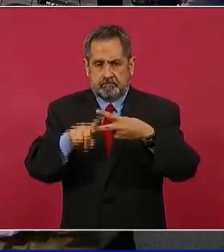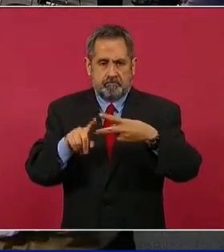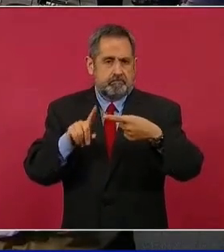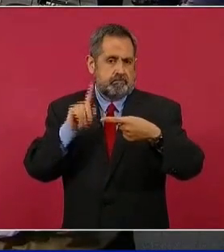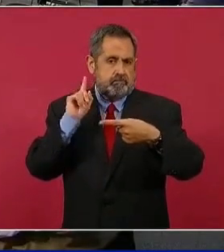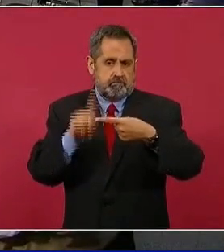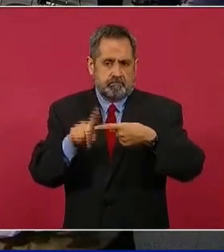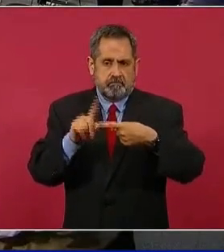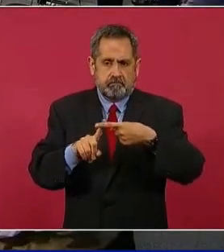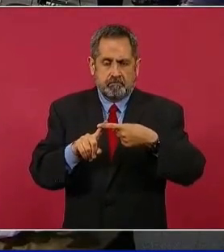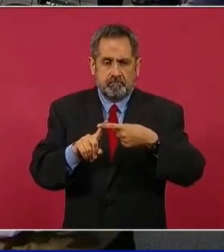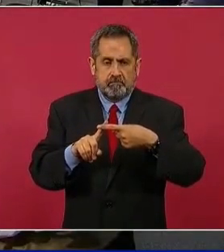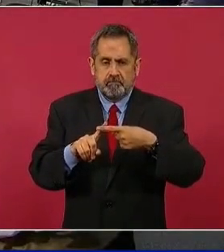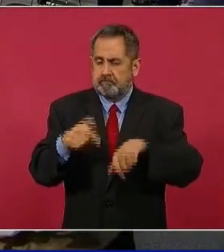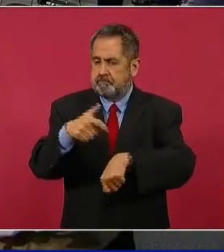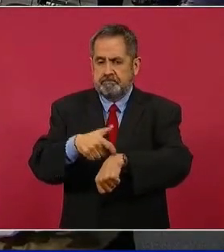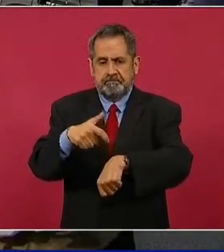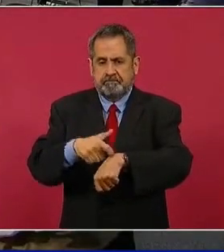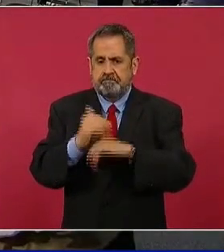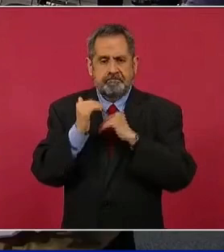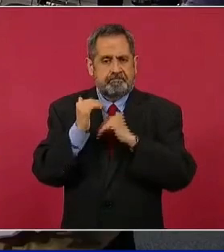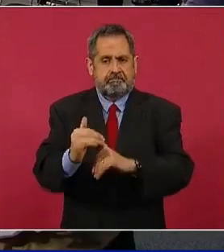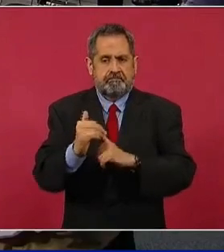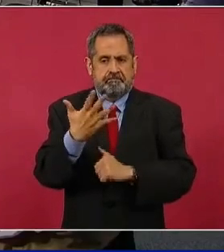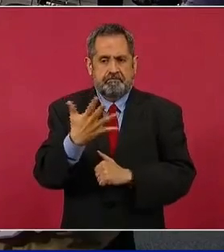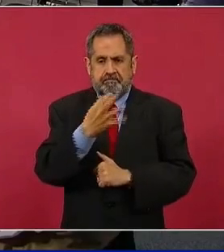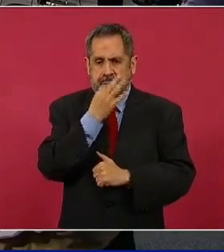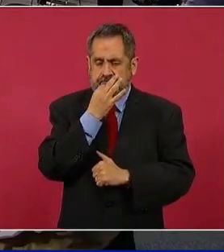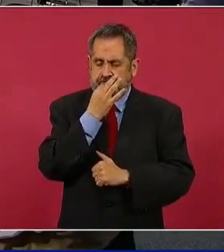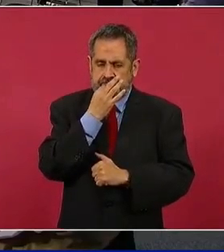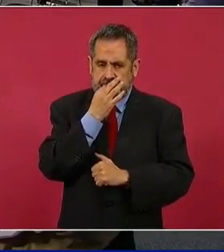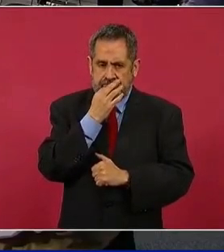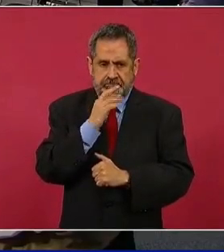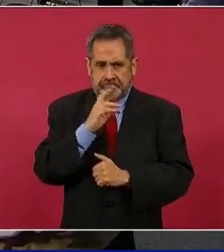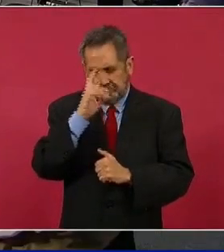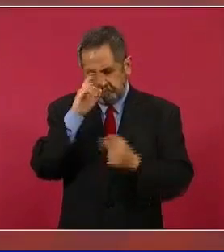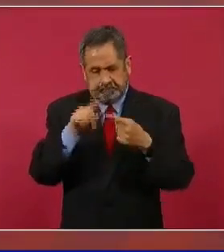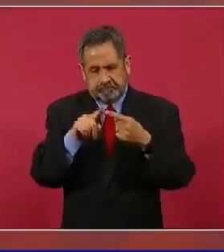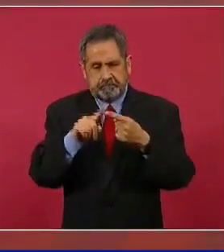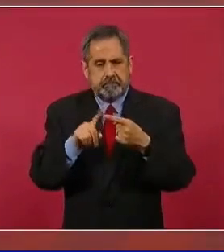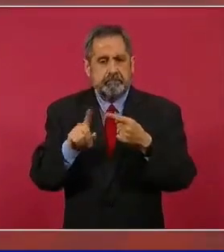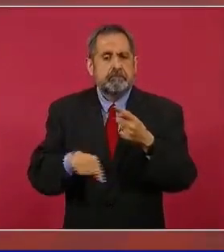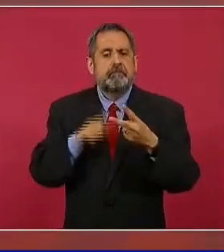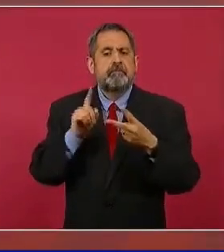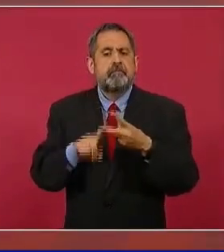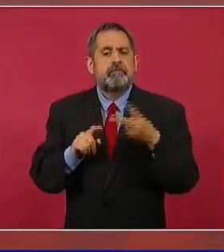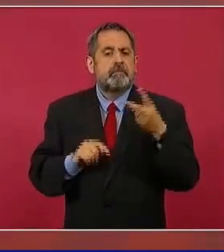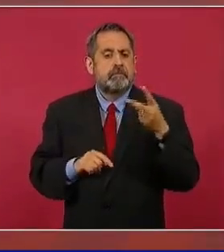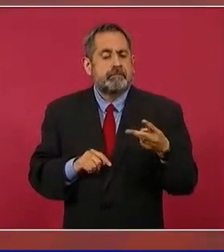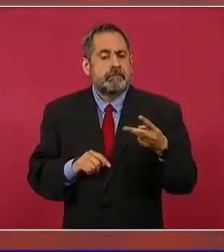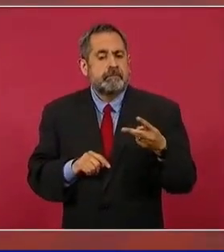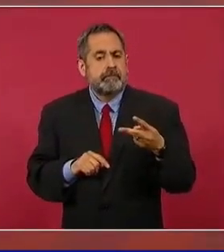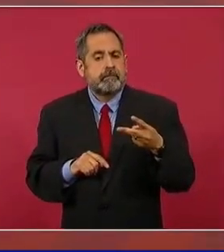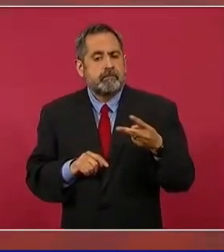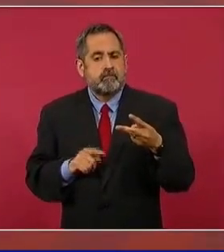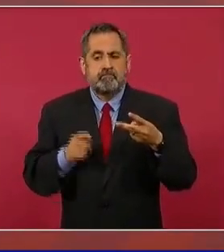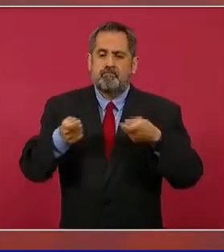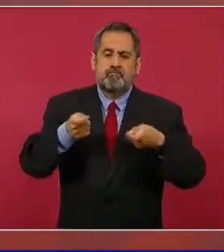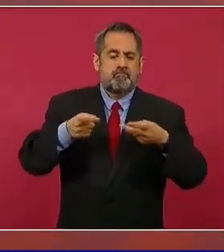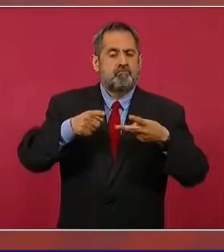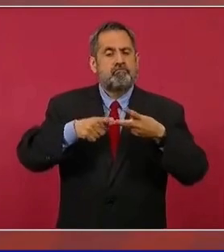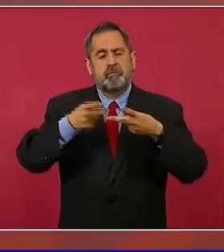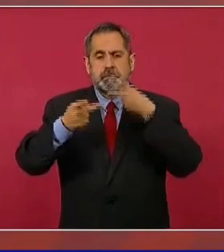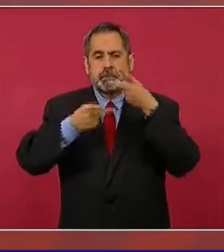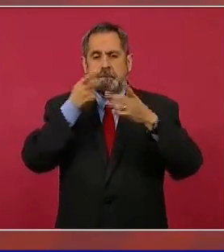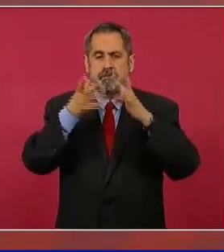La primera es ceñirse al tiempo, respetar el tiempo de los compañeros y por supuesto también conducirse